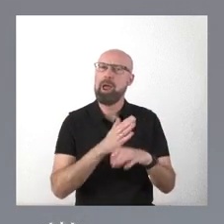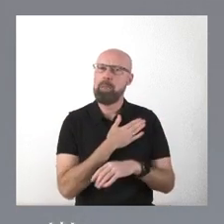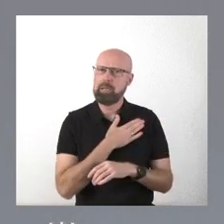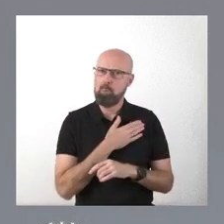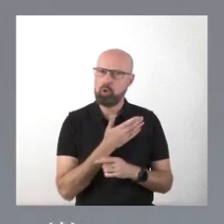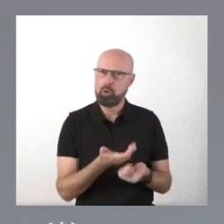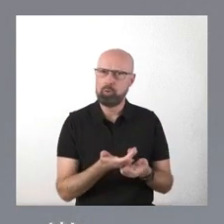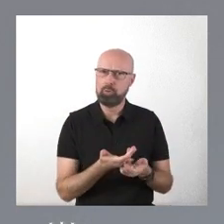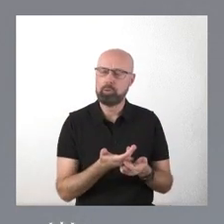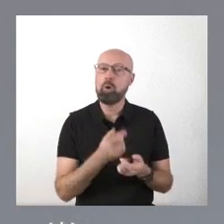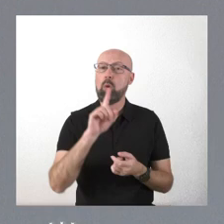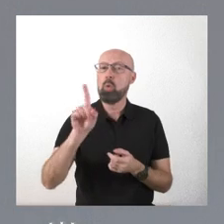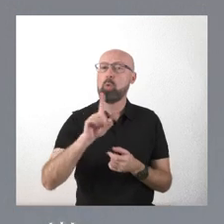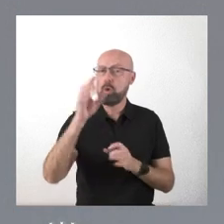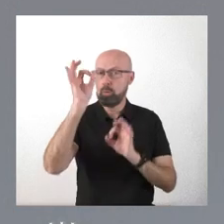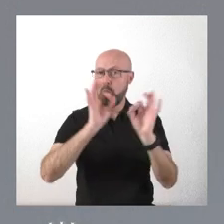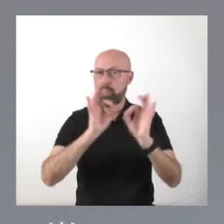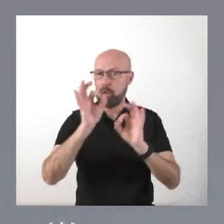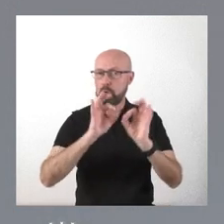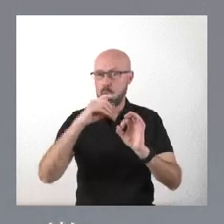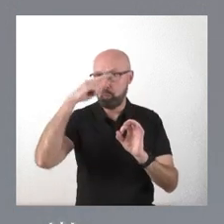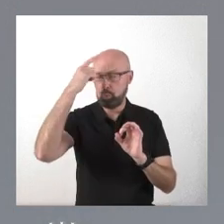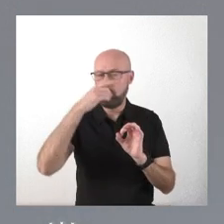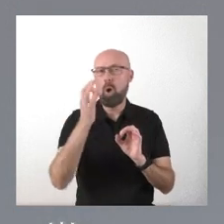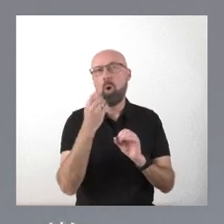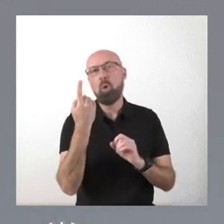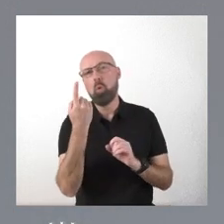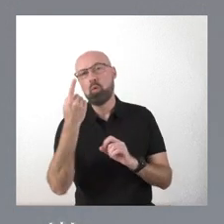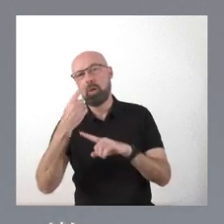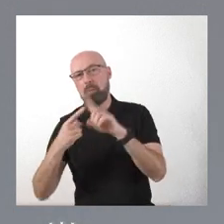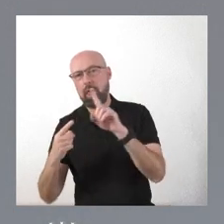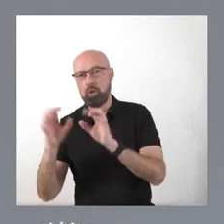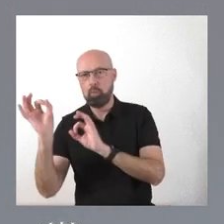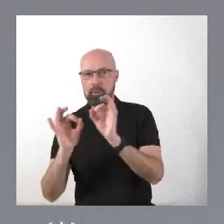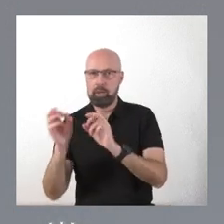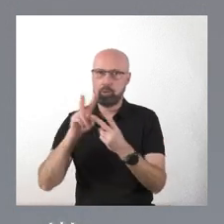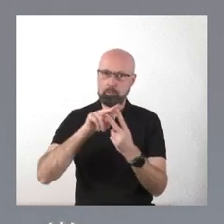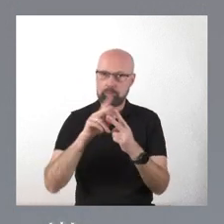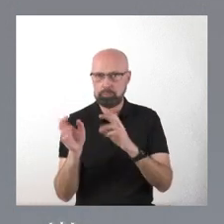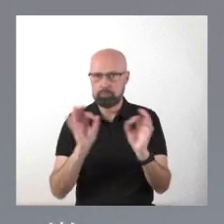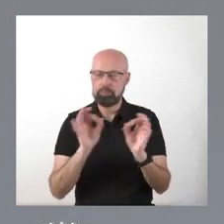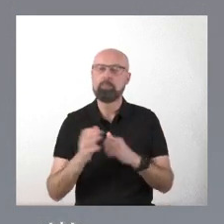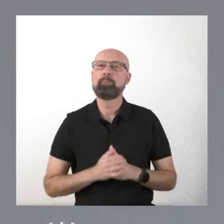el 1% cultural o incluso el 1,5, el 1,5%.